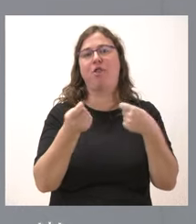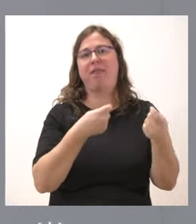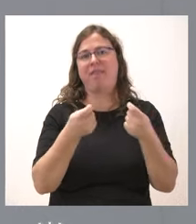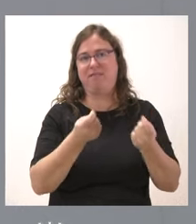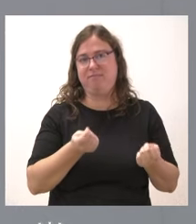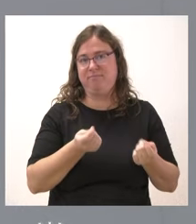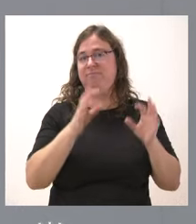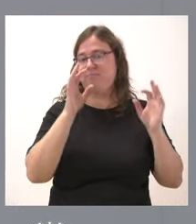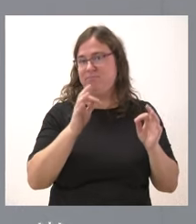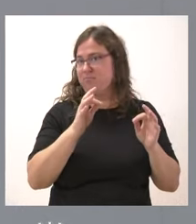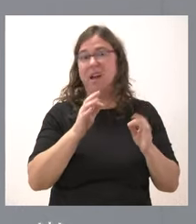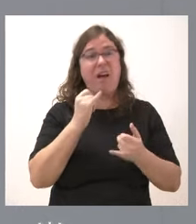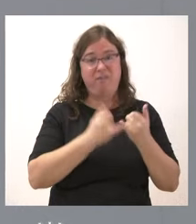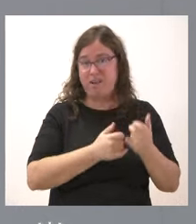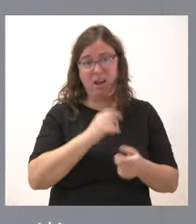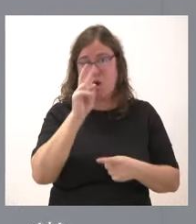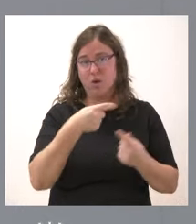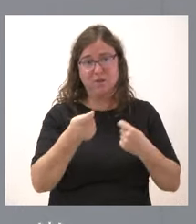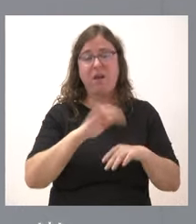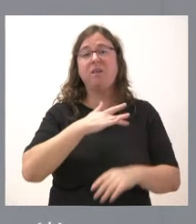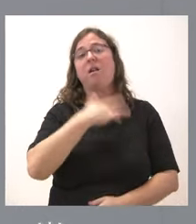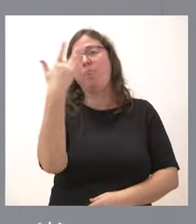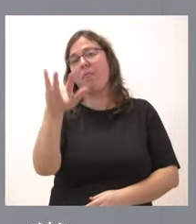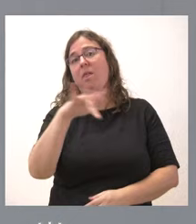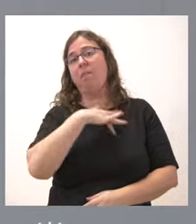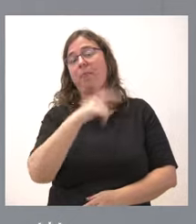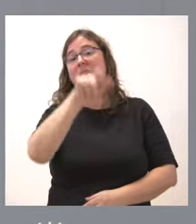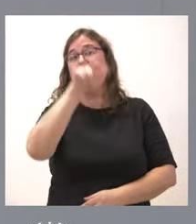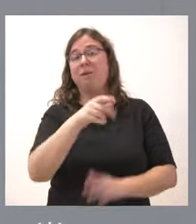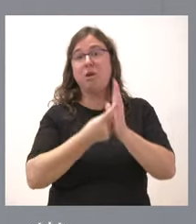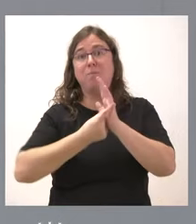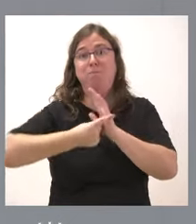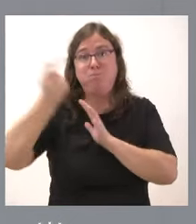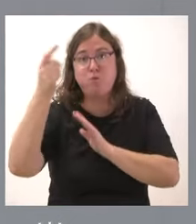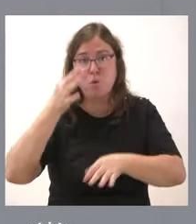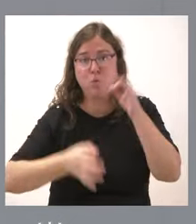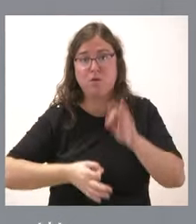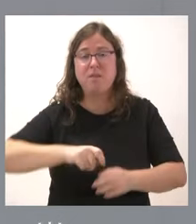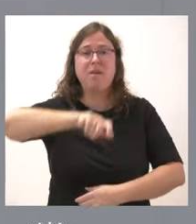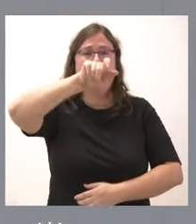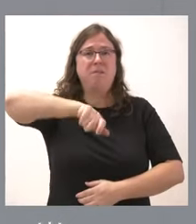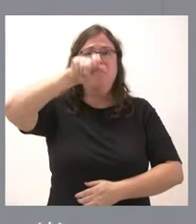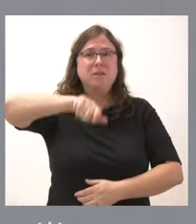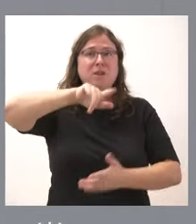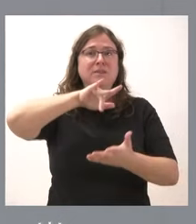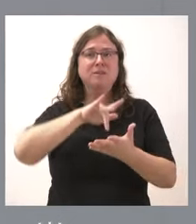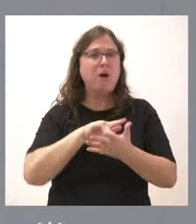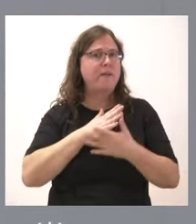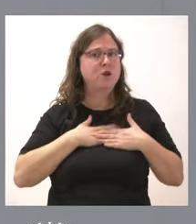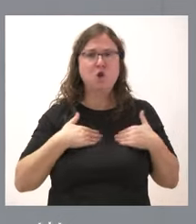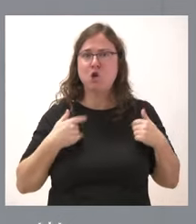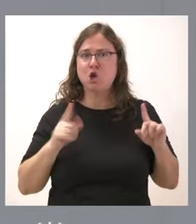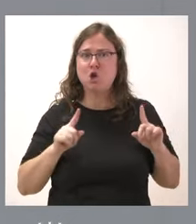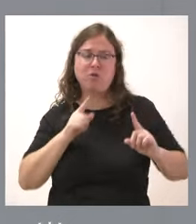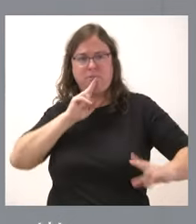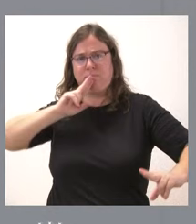simplemente es un proceso de cesión, de cesión con unos prófugos de la justicia, de cesión con unas personas que no han querido hacer